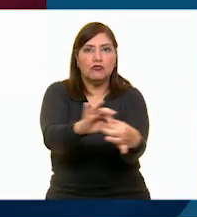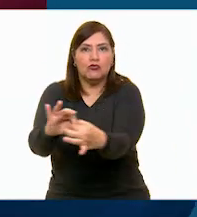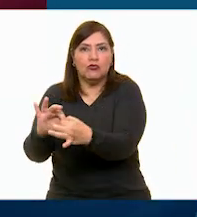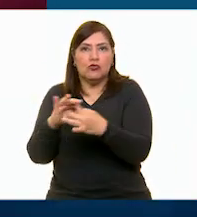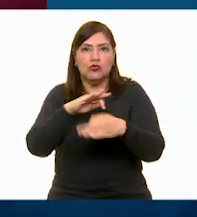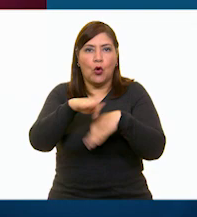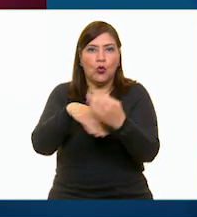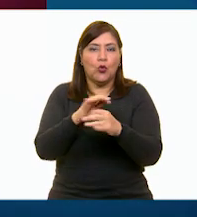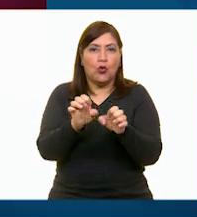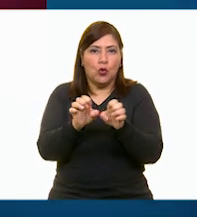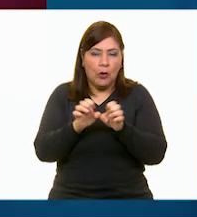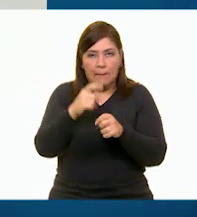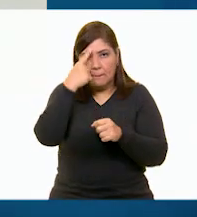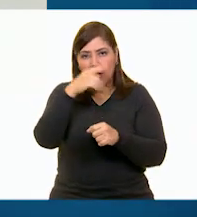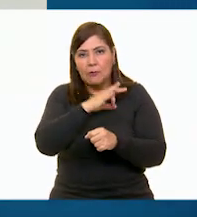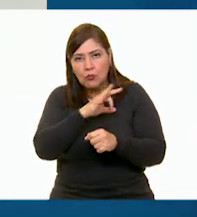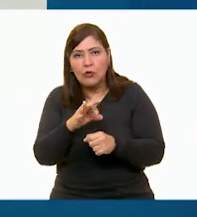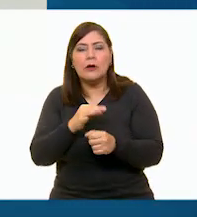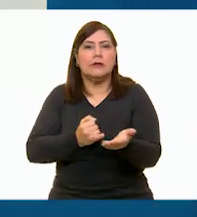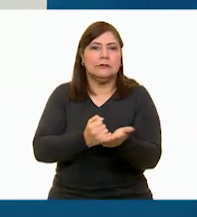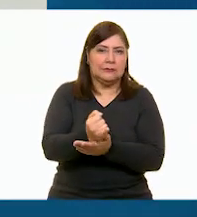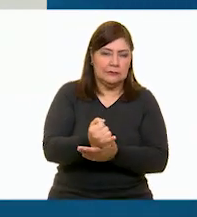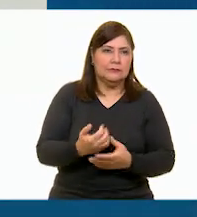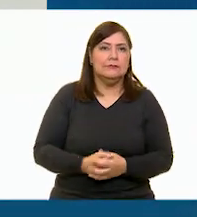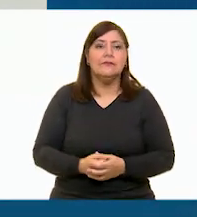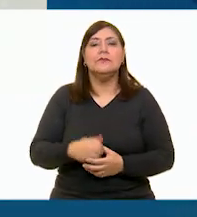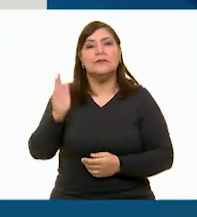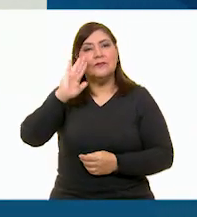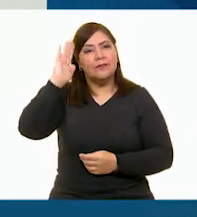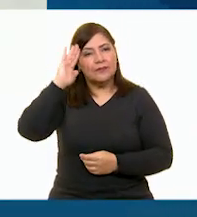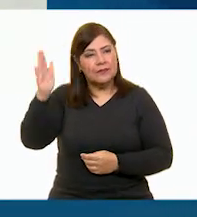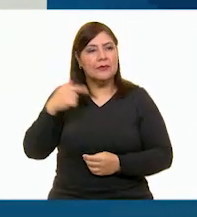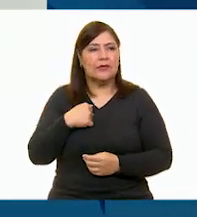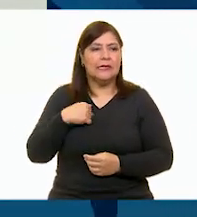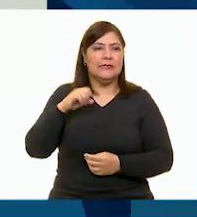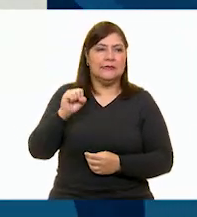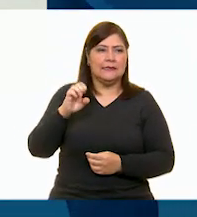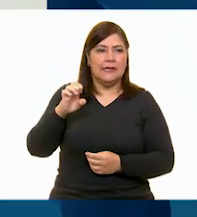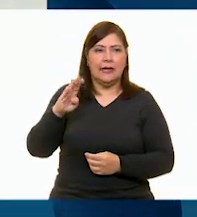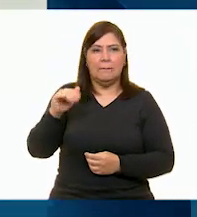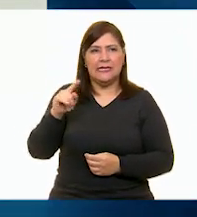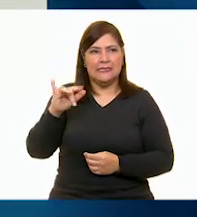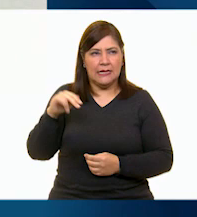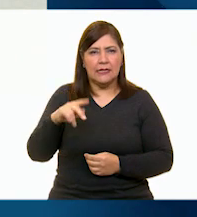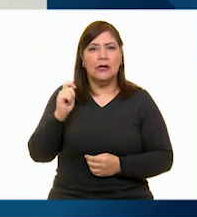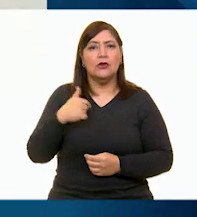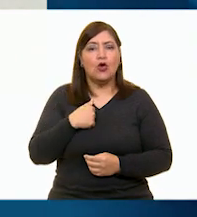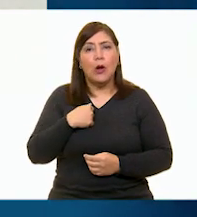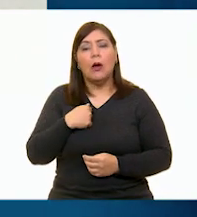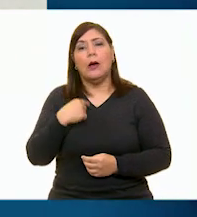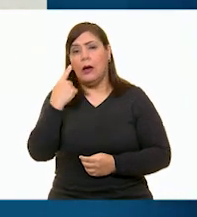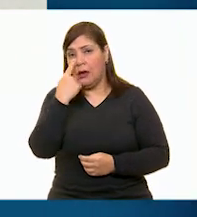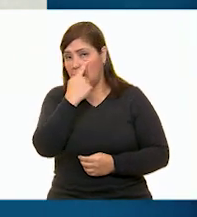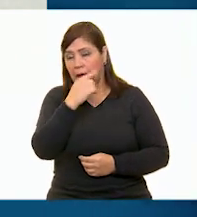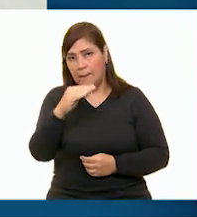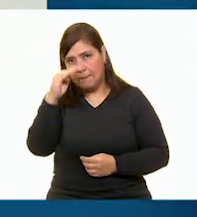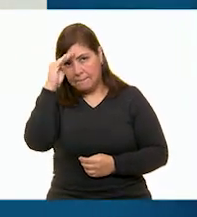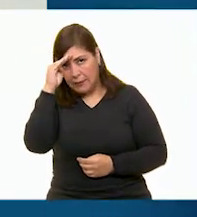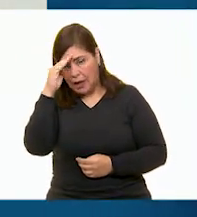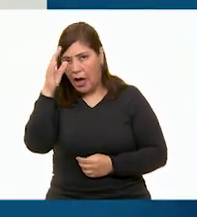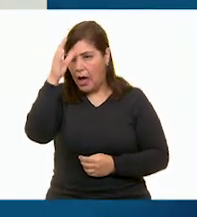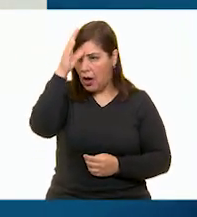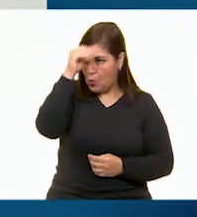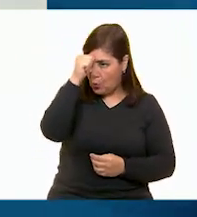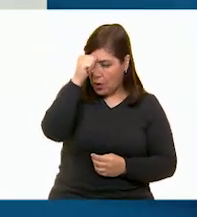una decisión. Gracias por su atención. Hola, mi nombre es Sebastián. Yo opino que llegar a un acuerdo o decisión es